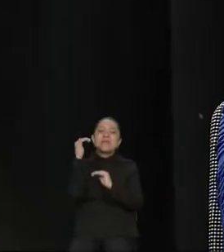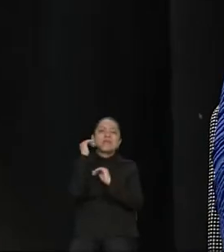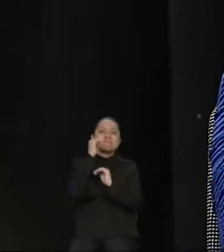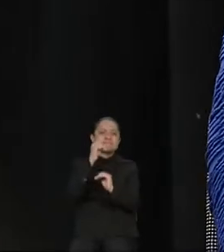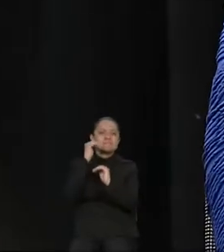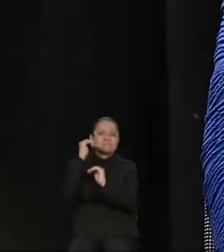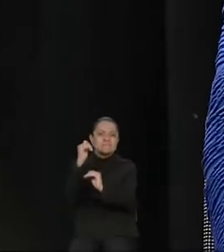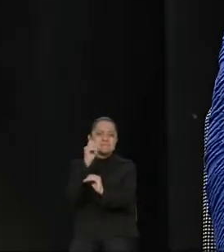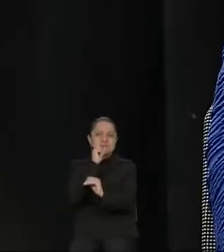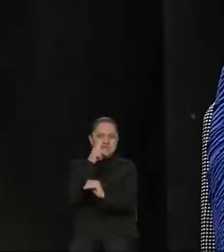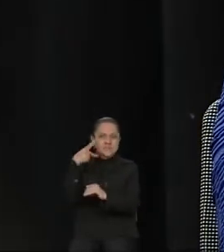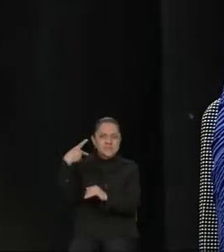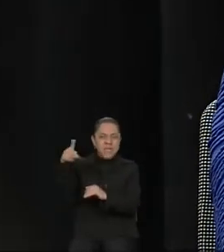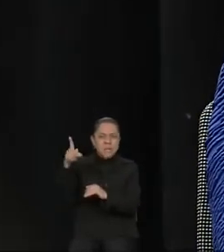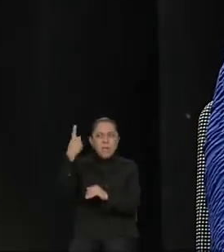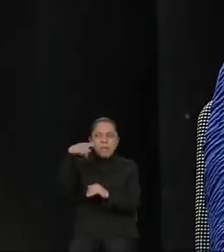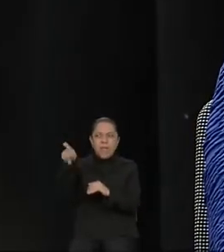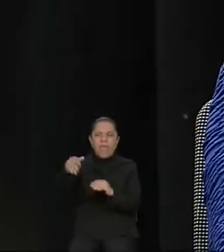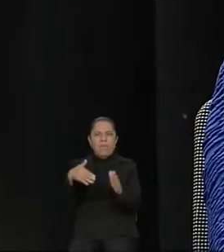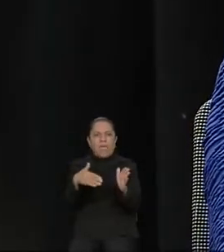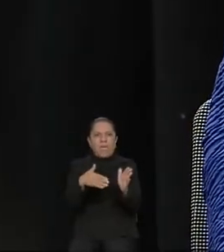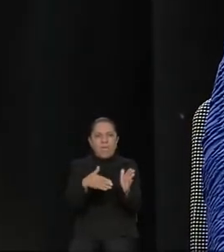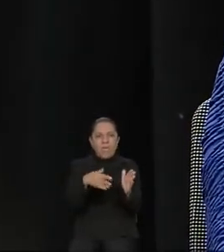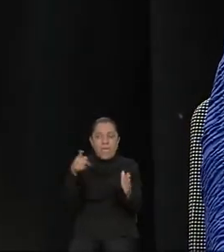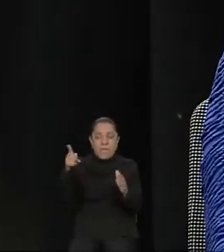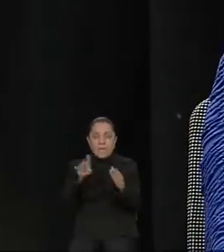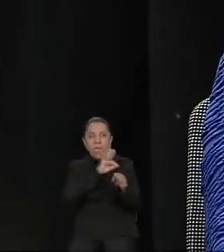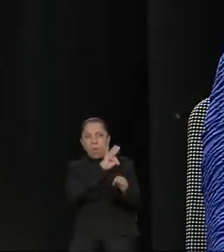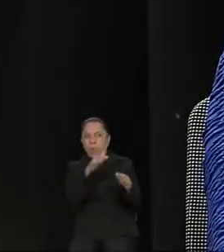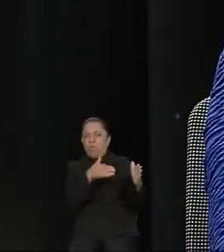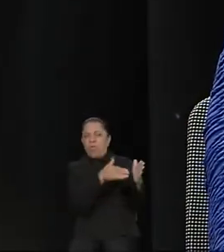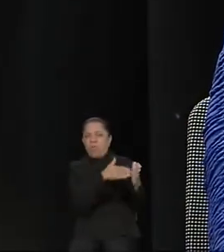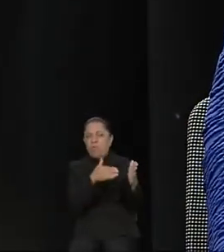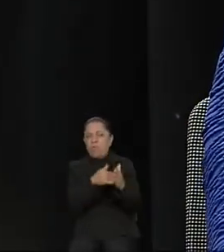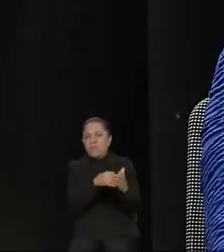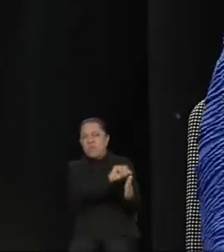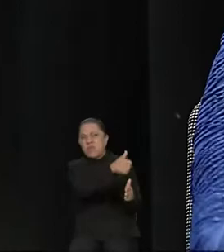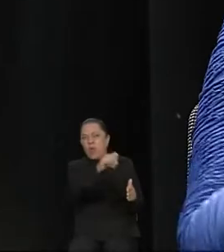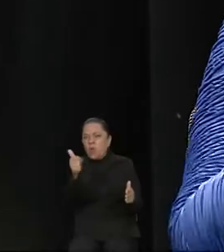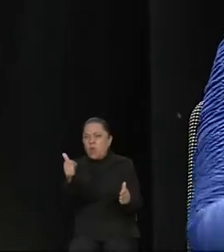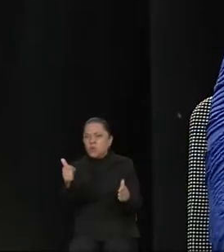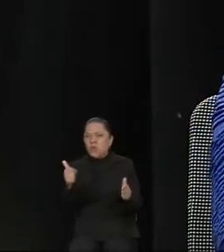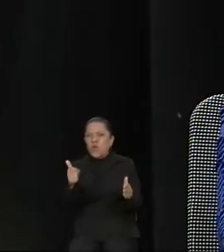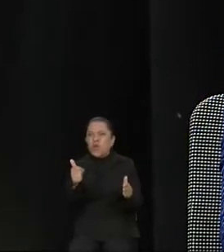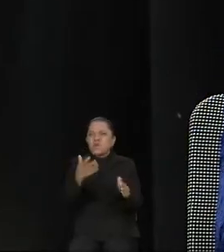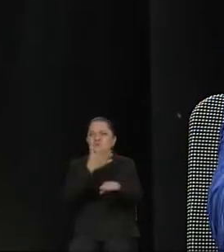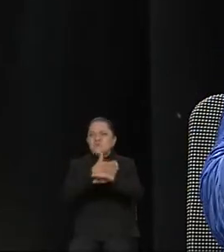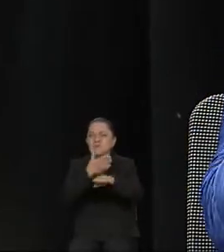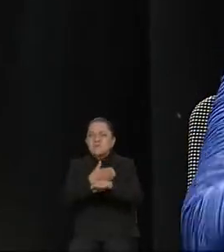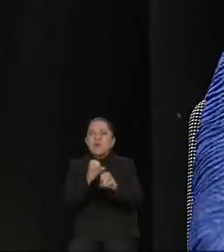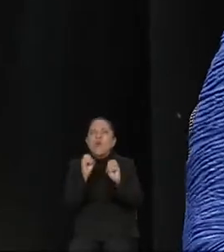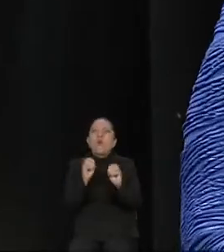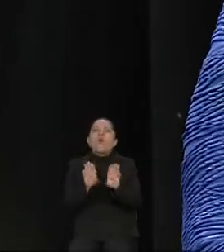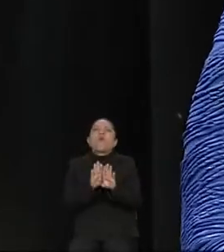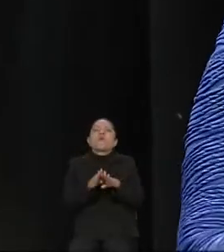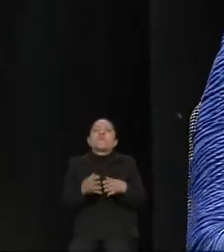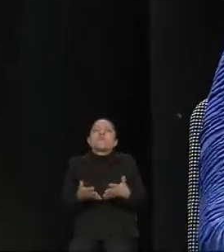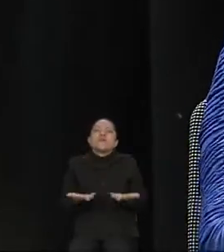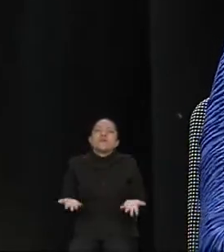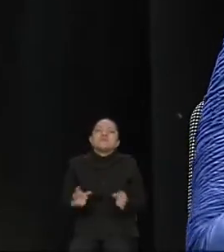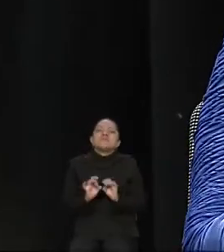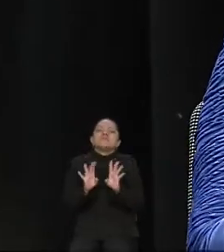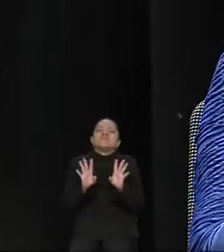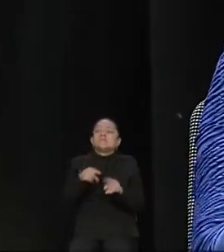poder impedir que sigan siendo solamente algunas, ¿cómo poder decir? Nada más alguna opinión, algún